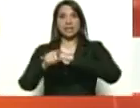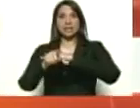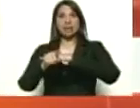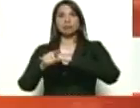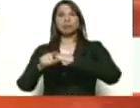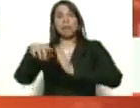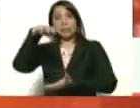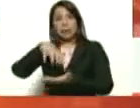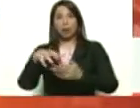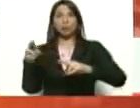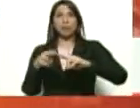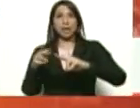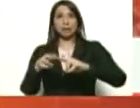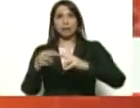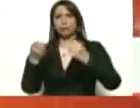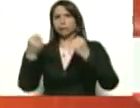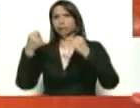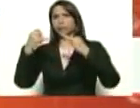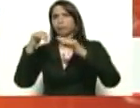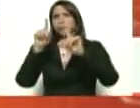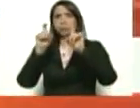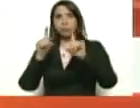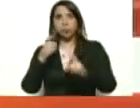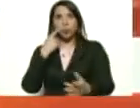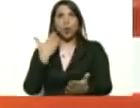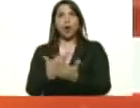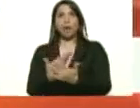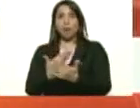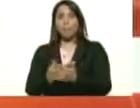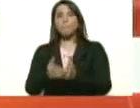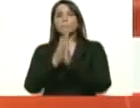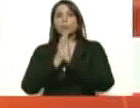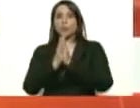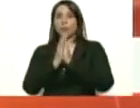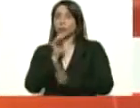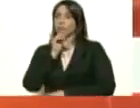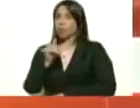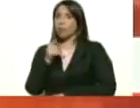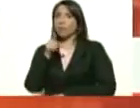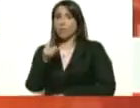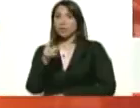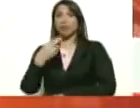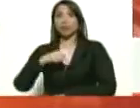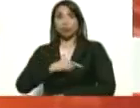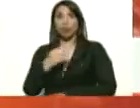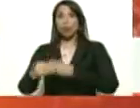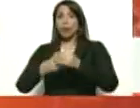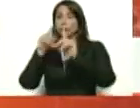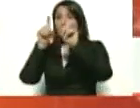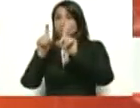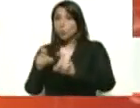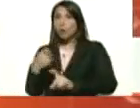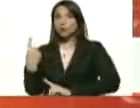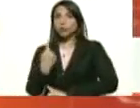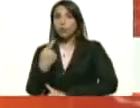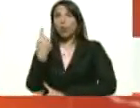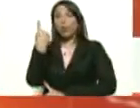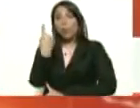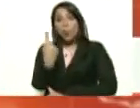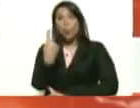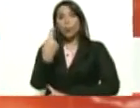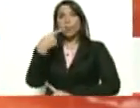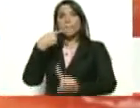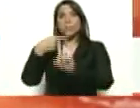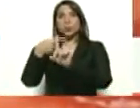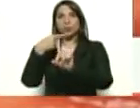pruebas. Vicepresidente, ¿usted podría informar esto? Hemos hecho miles de pruebas y solo un caso positivo ha